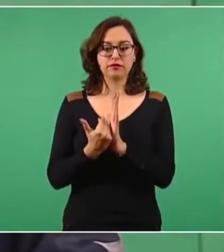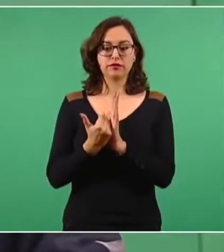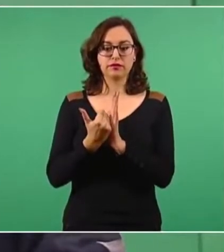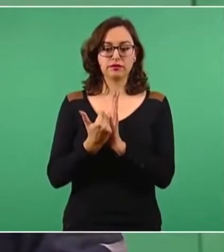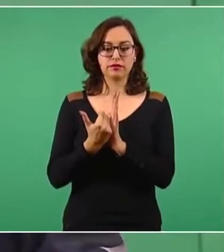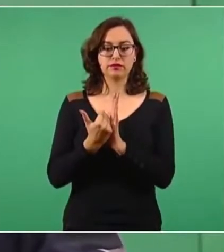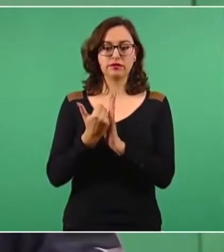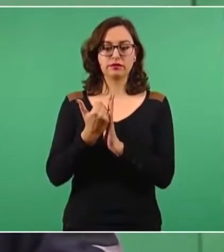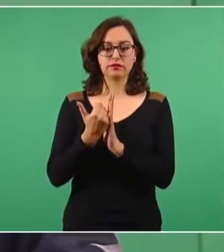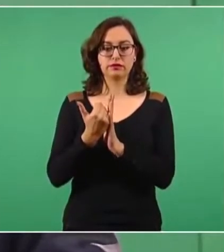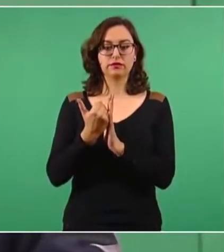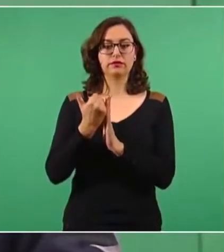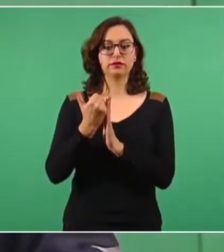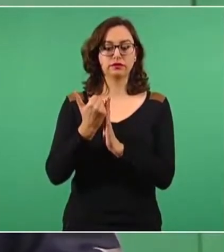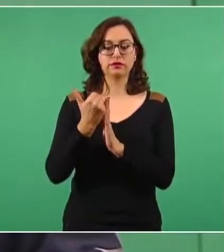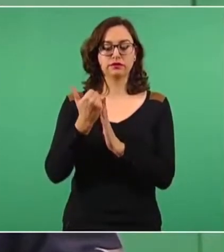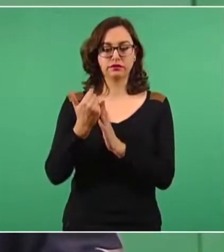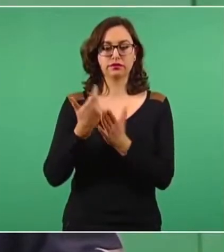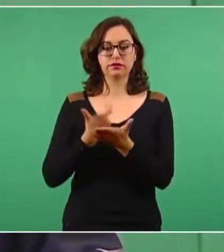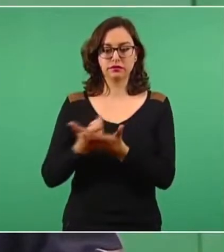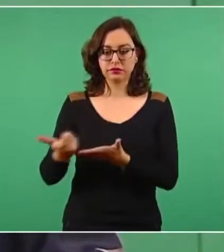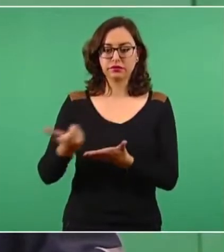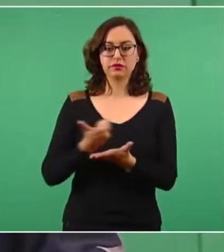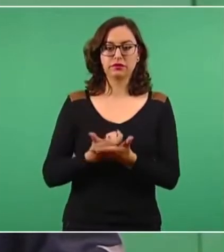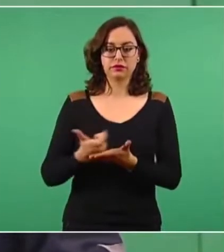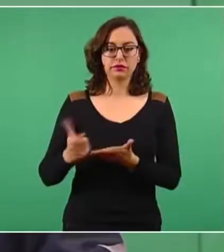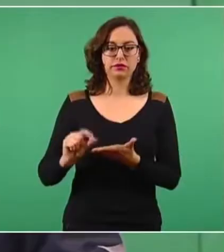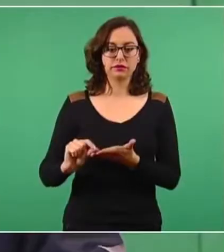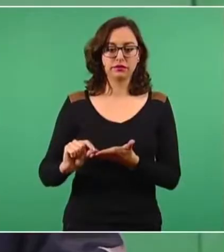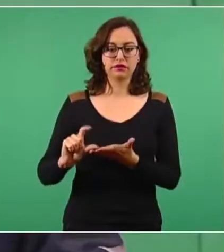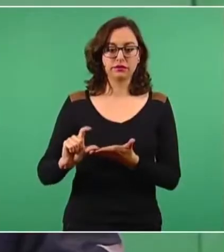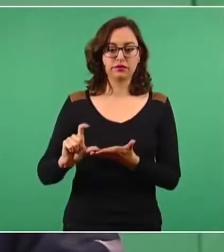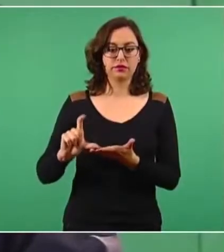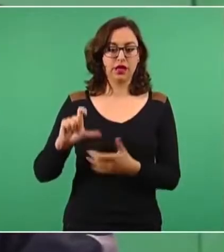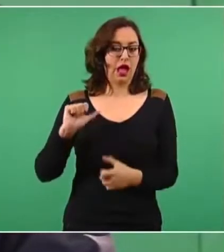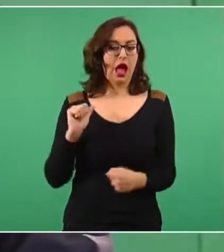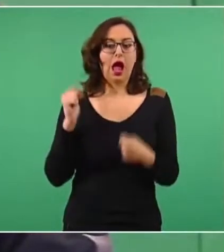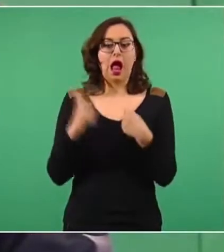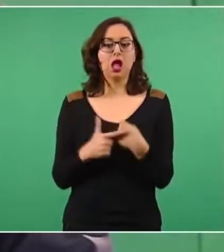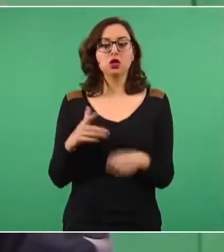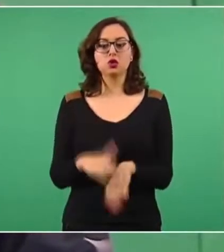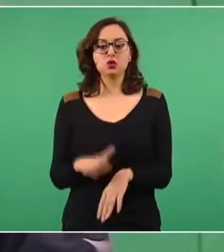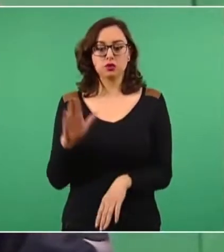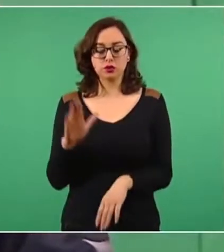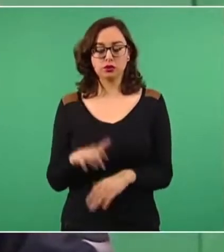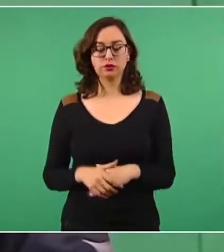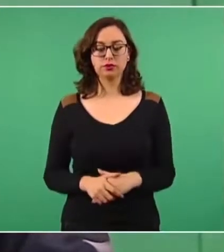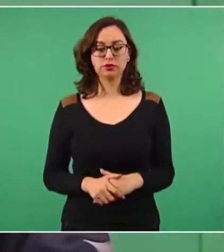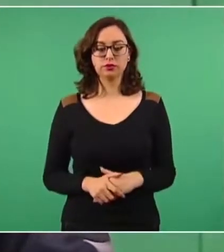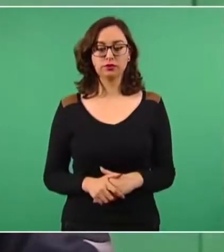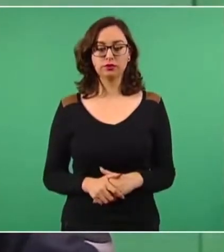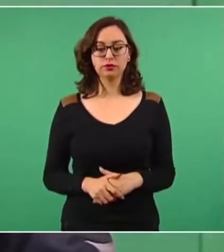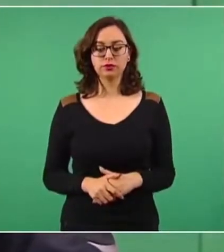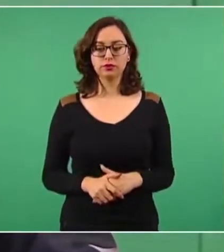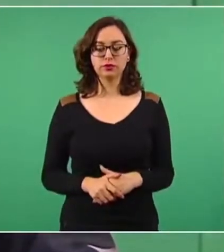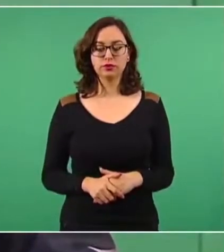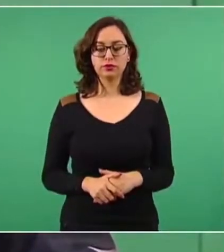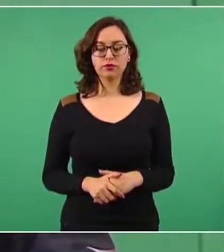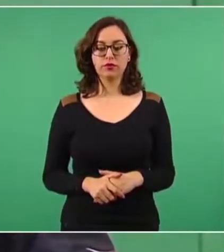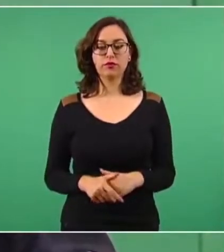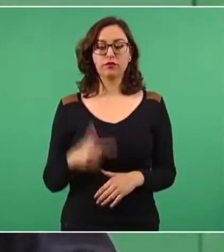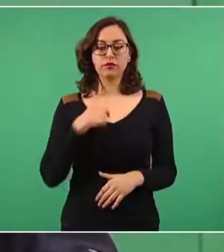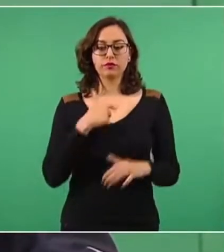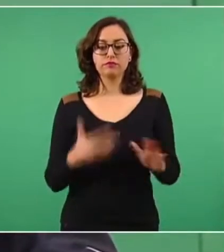recibirse una cantidad mayor. Mi